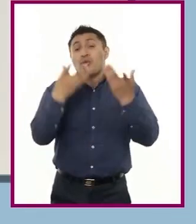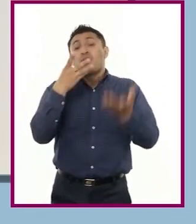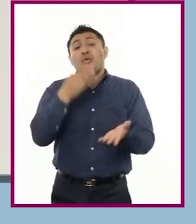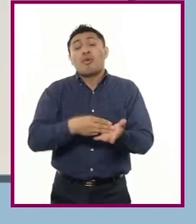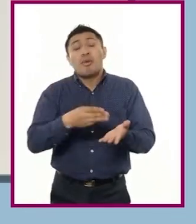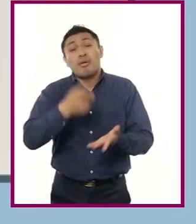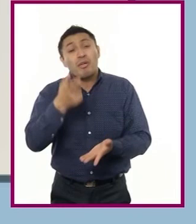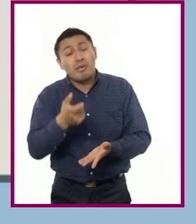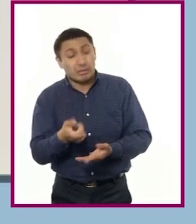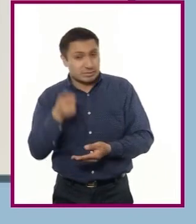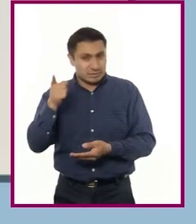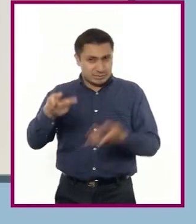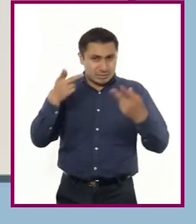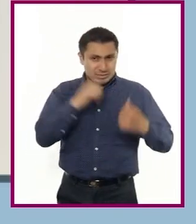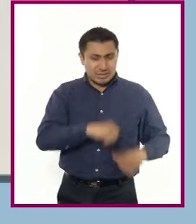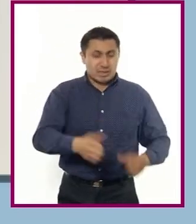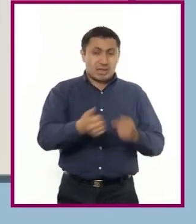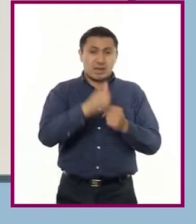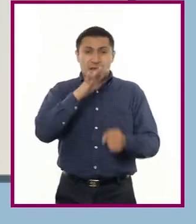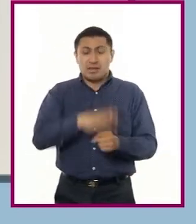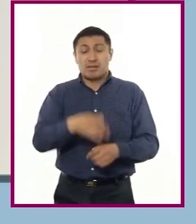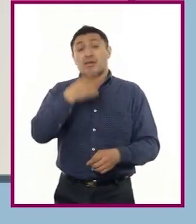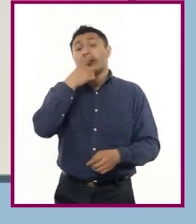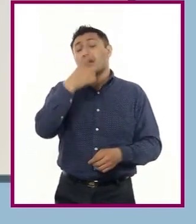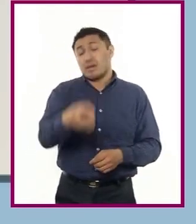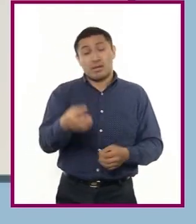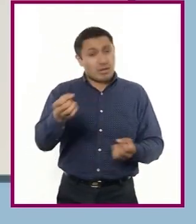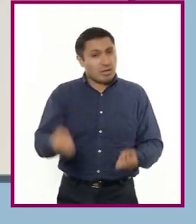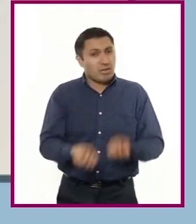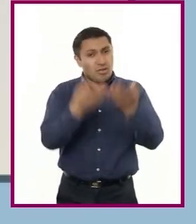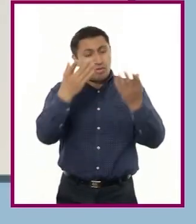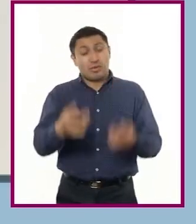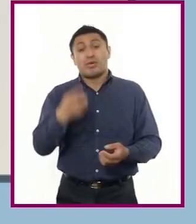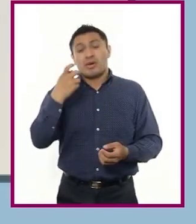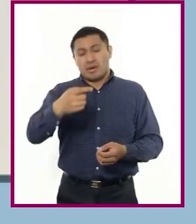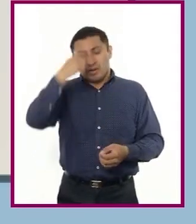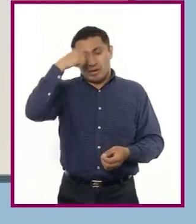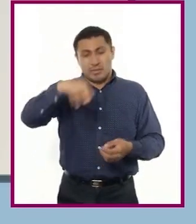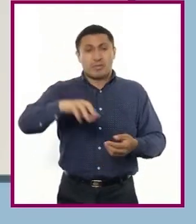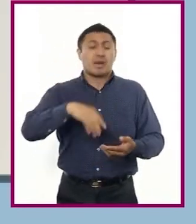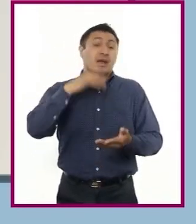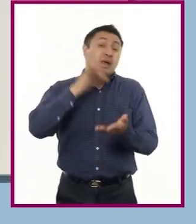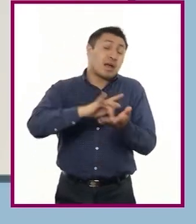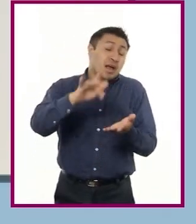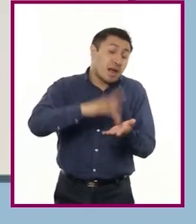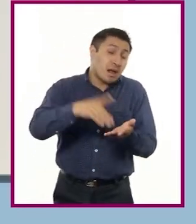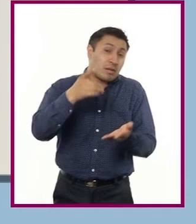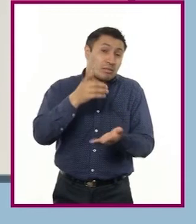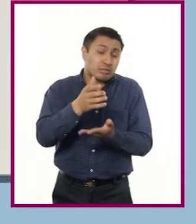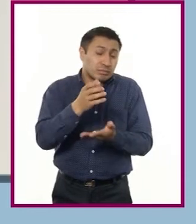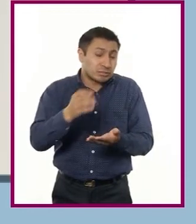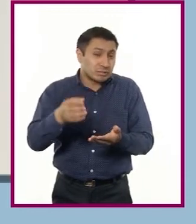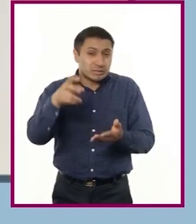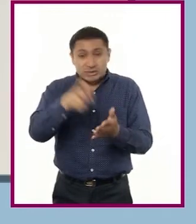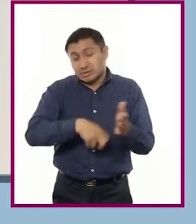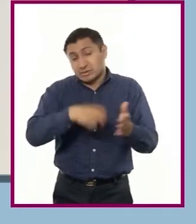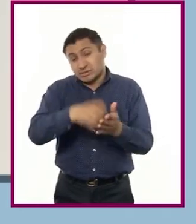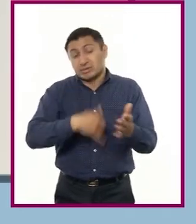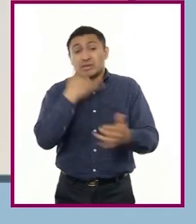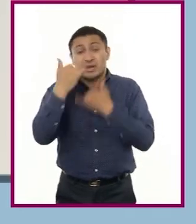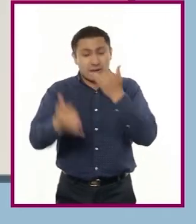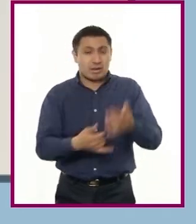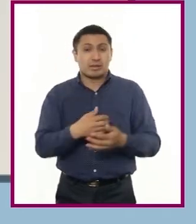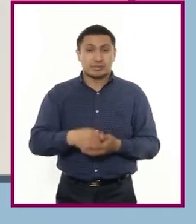Esto pone el fin de reparar el daño a hacienda pública. Para ello, el servidor público se ve obligado a sacrificar sus